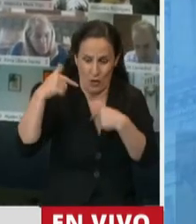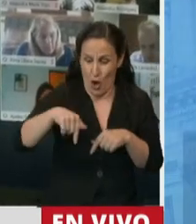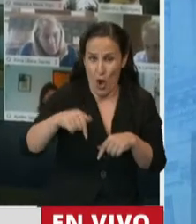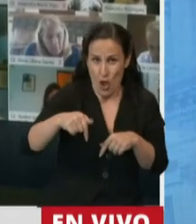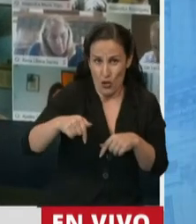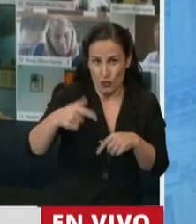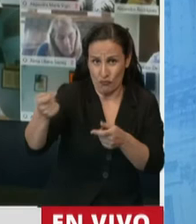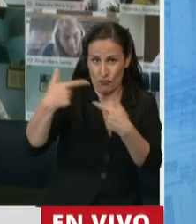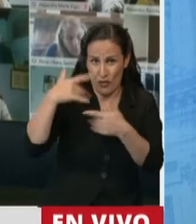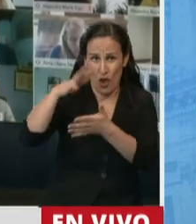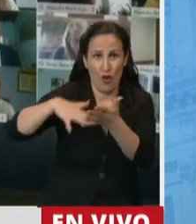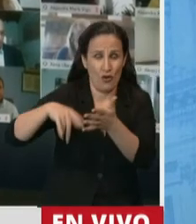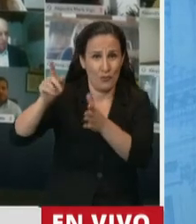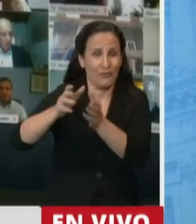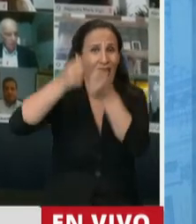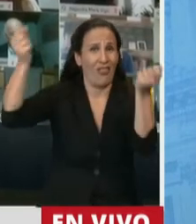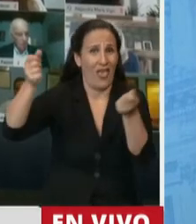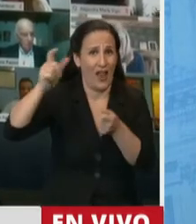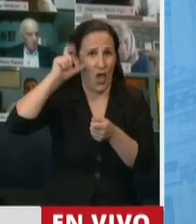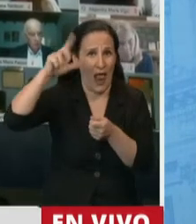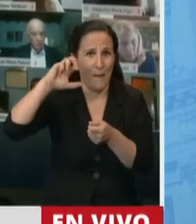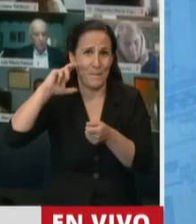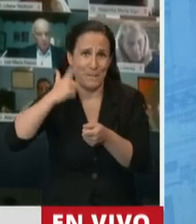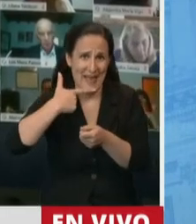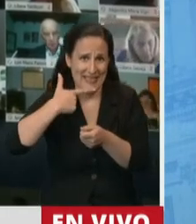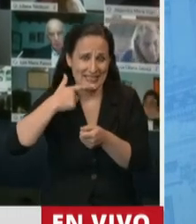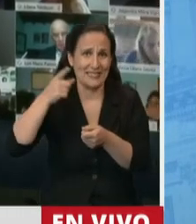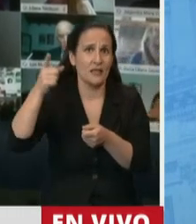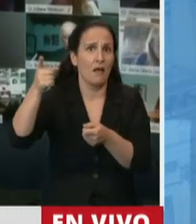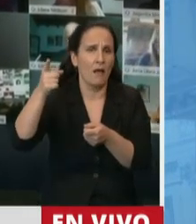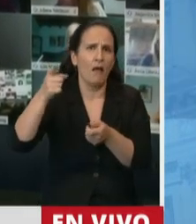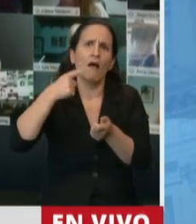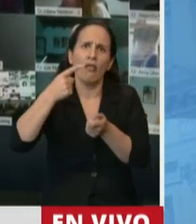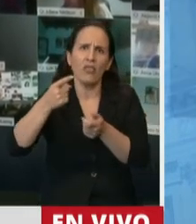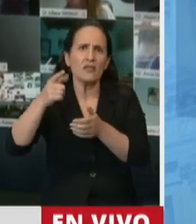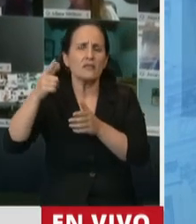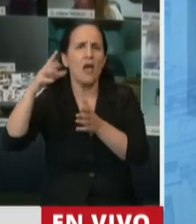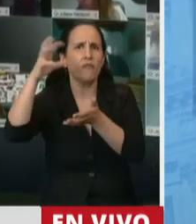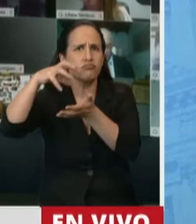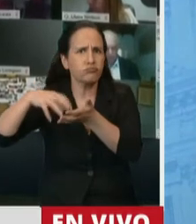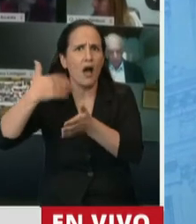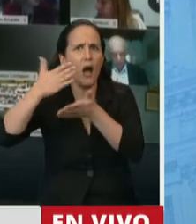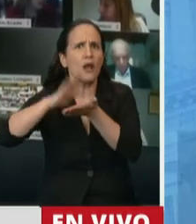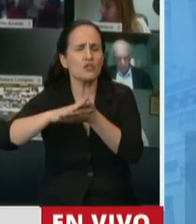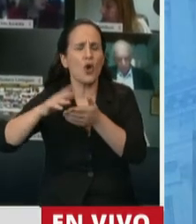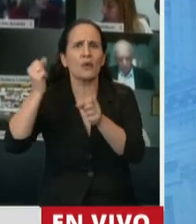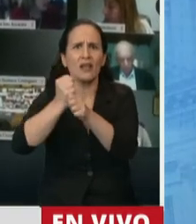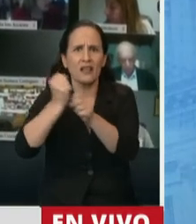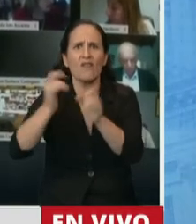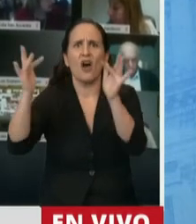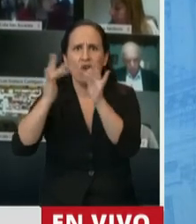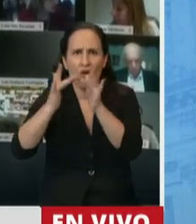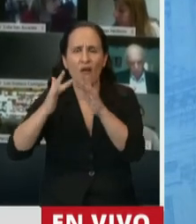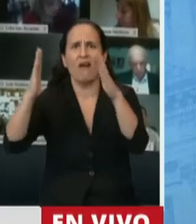hoy me facilitó una nota del país donde se enumeran los institutos del teletrabajo que está discutiendo el